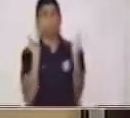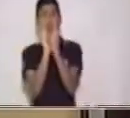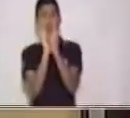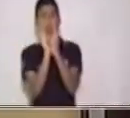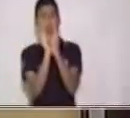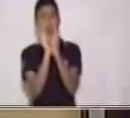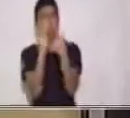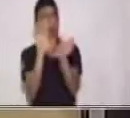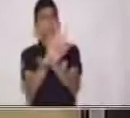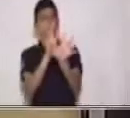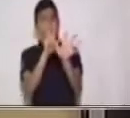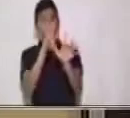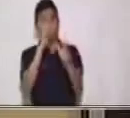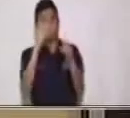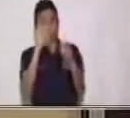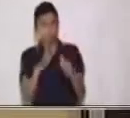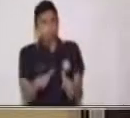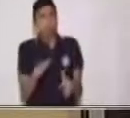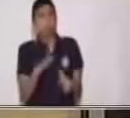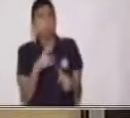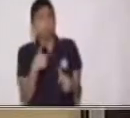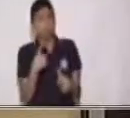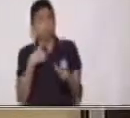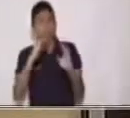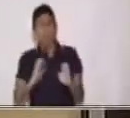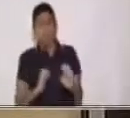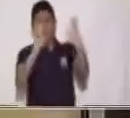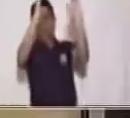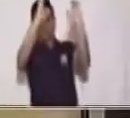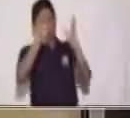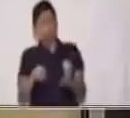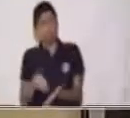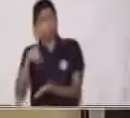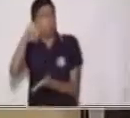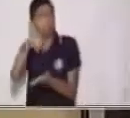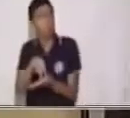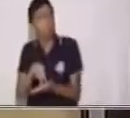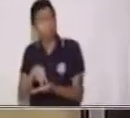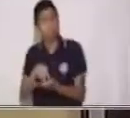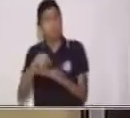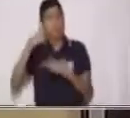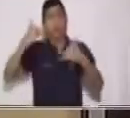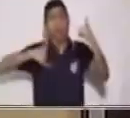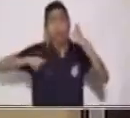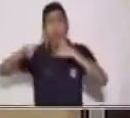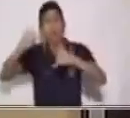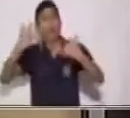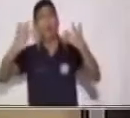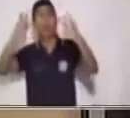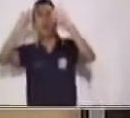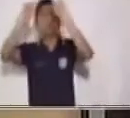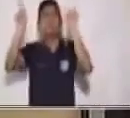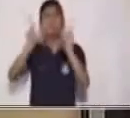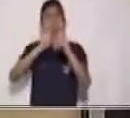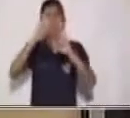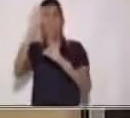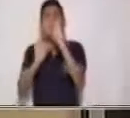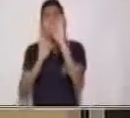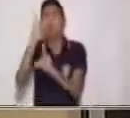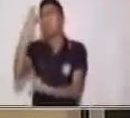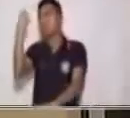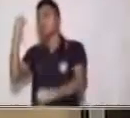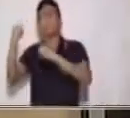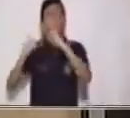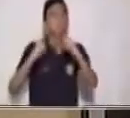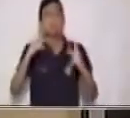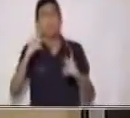un torero. Saltan una torre, saltan brincan rieles, juegan a la ruleta, usan el